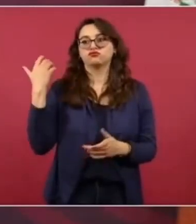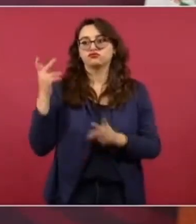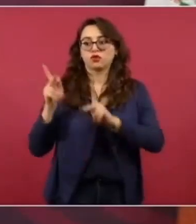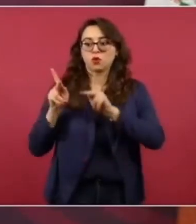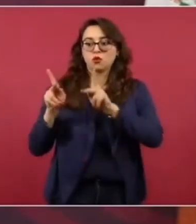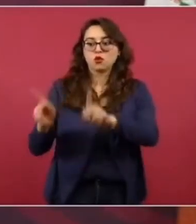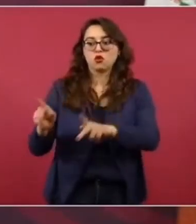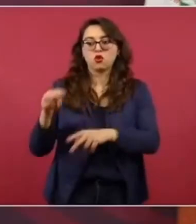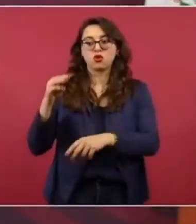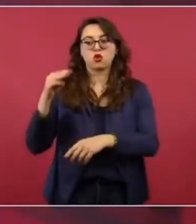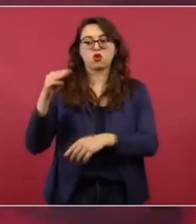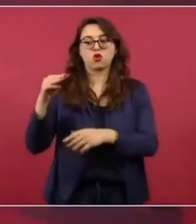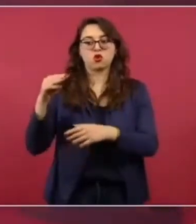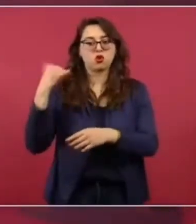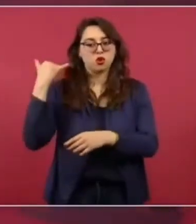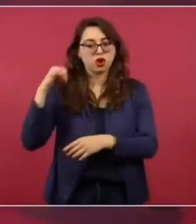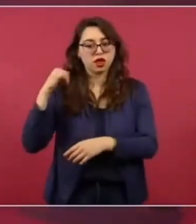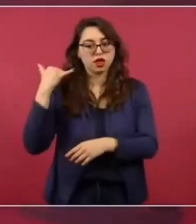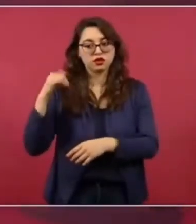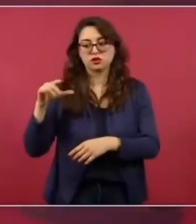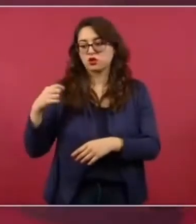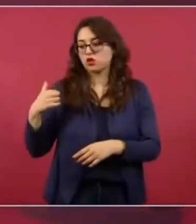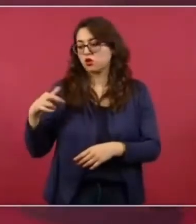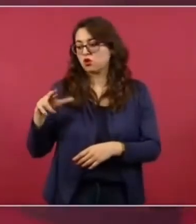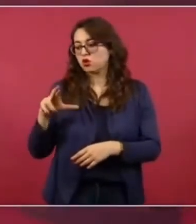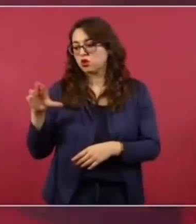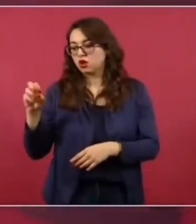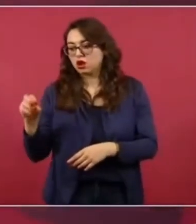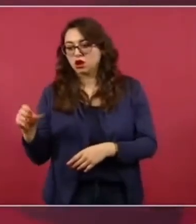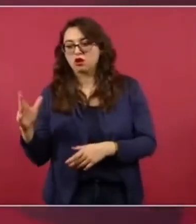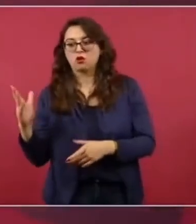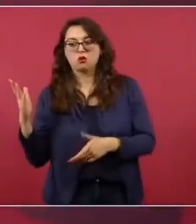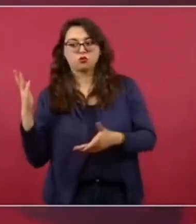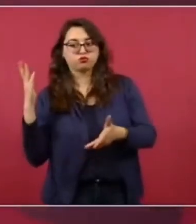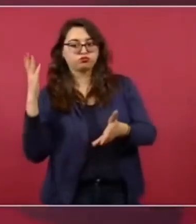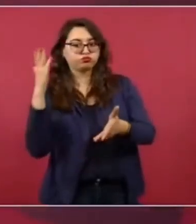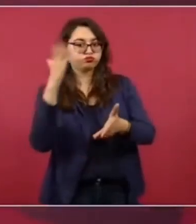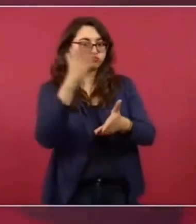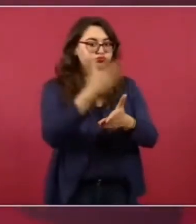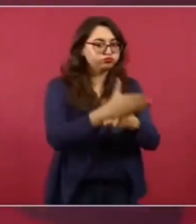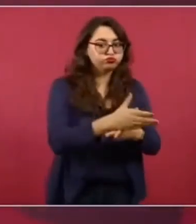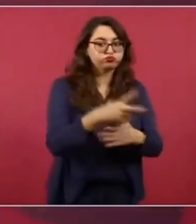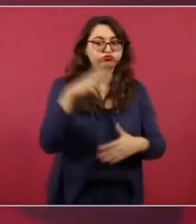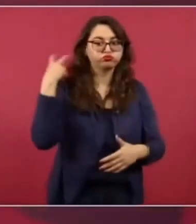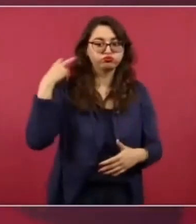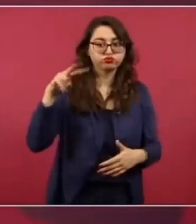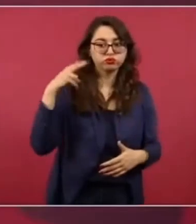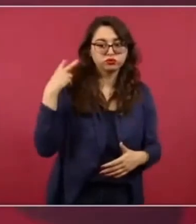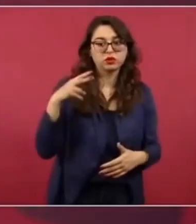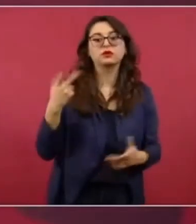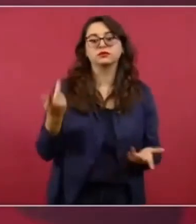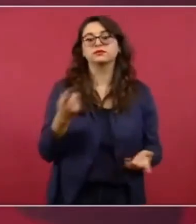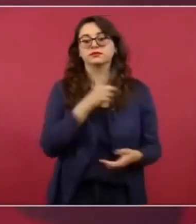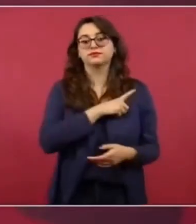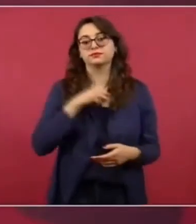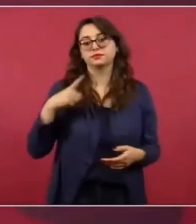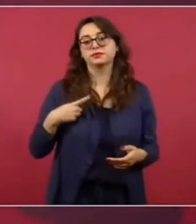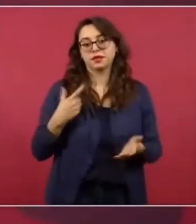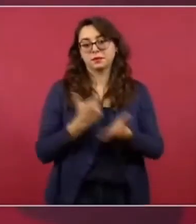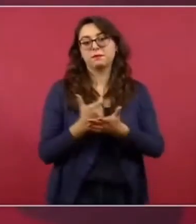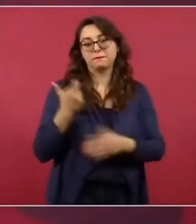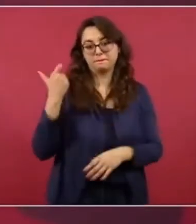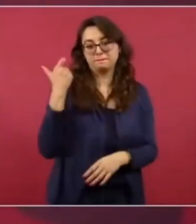pues ahí, de Medias Aguas hacia Veracruz, la